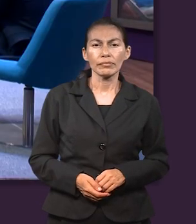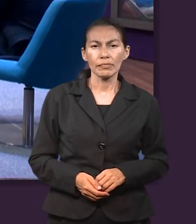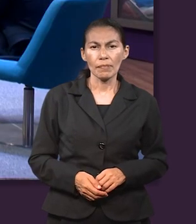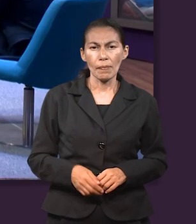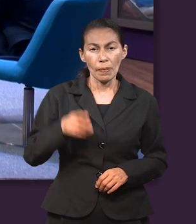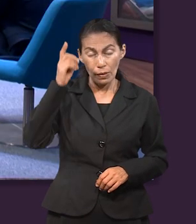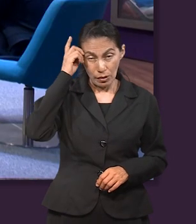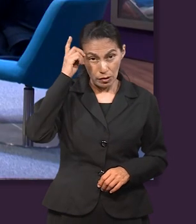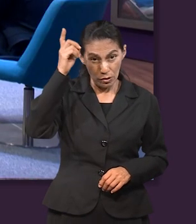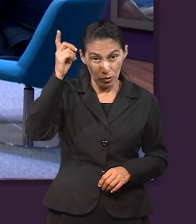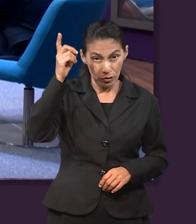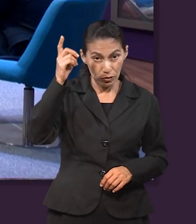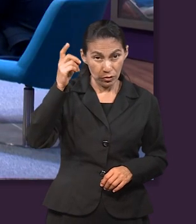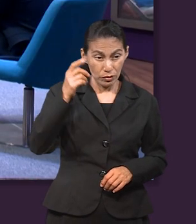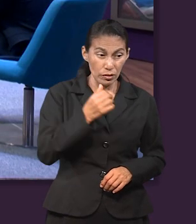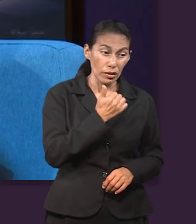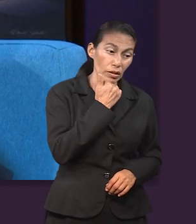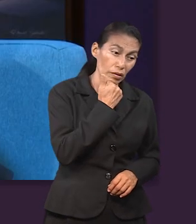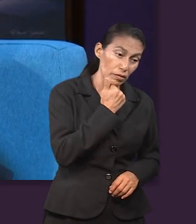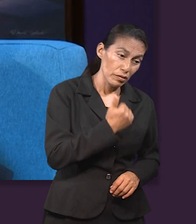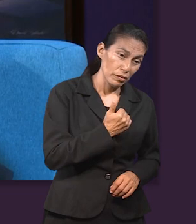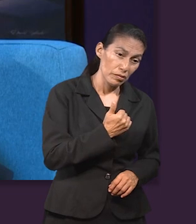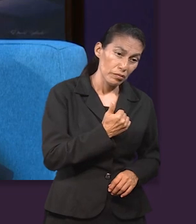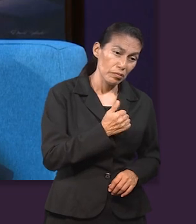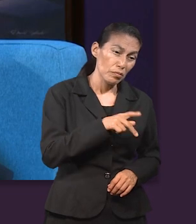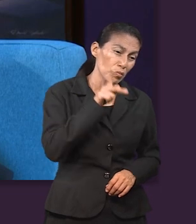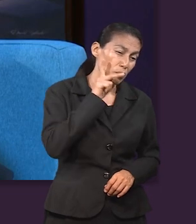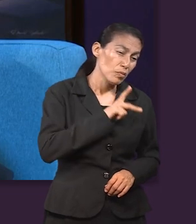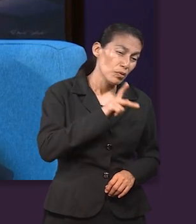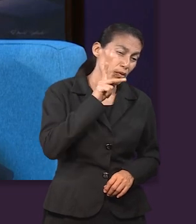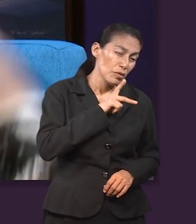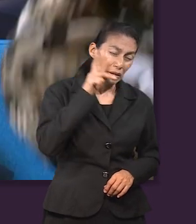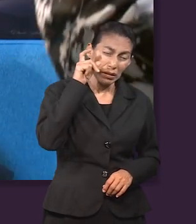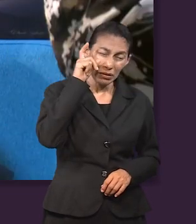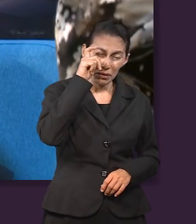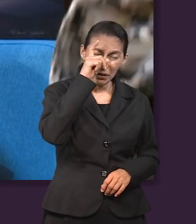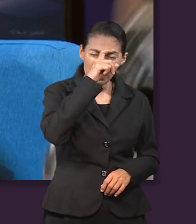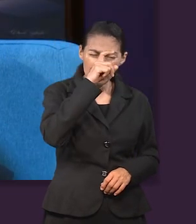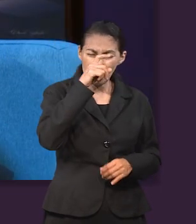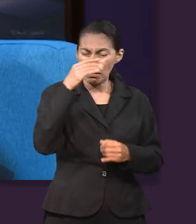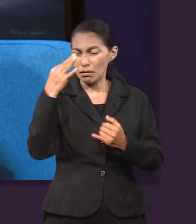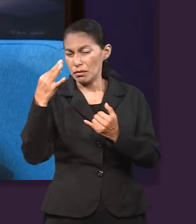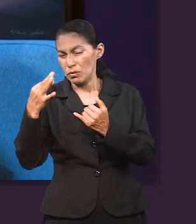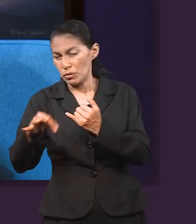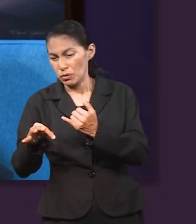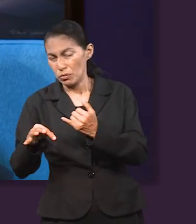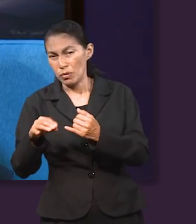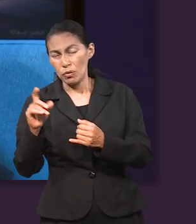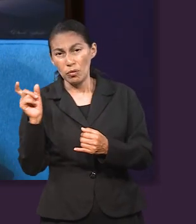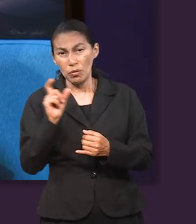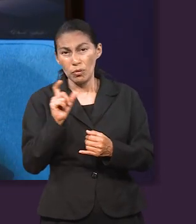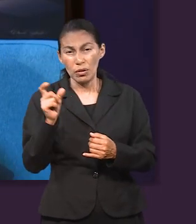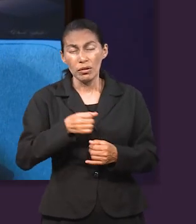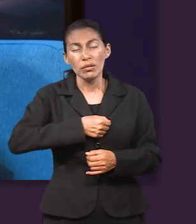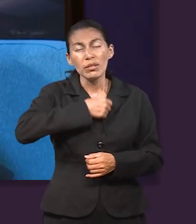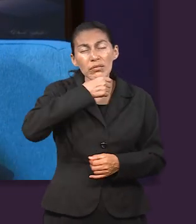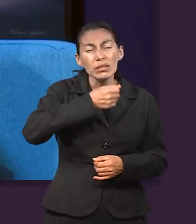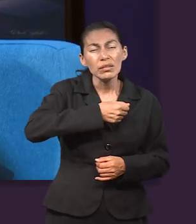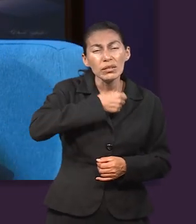escritora del NG de Juay que dice que Dios había reservado a Abraham su última y más